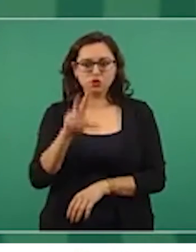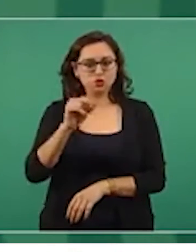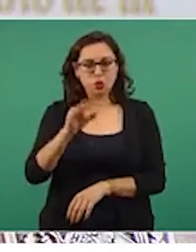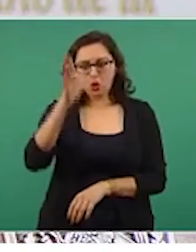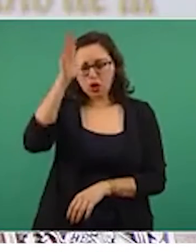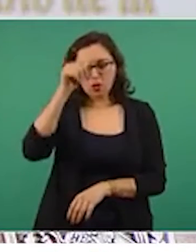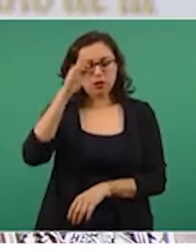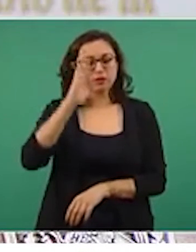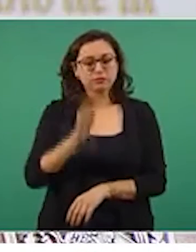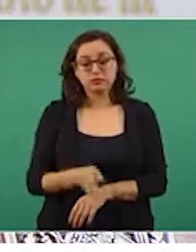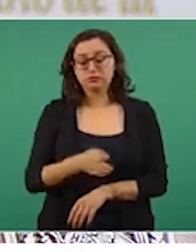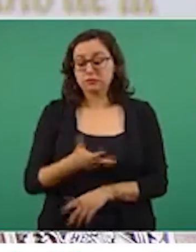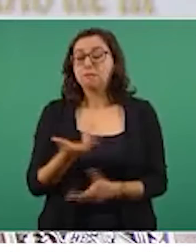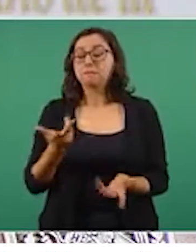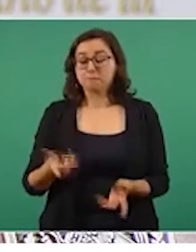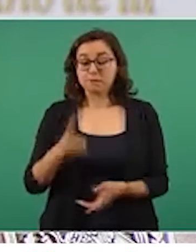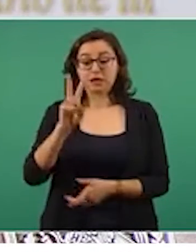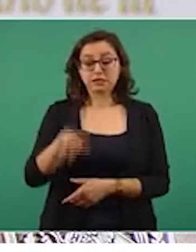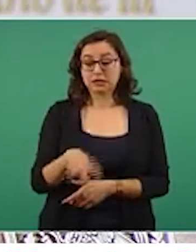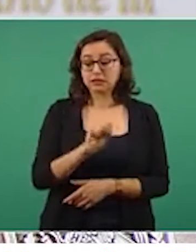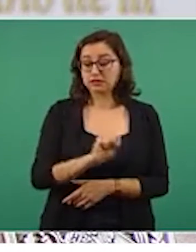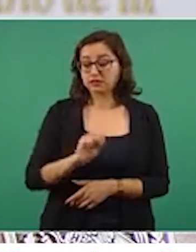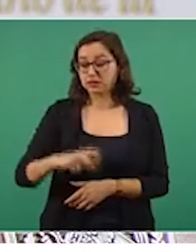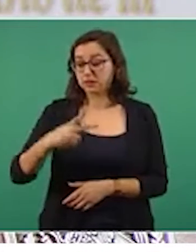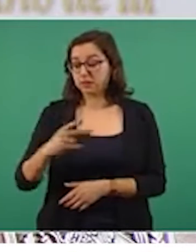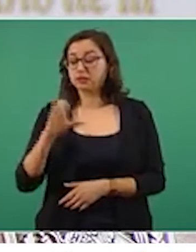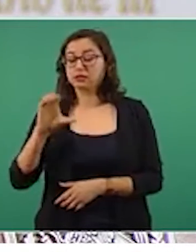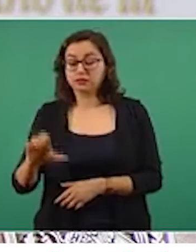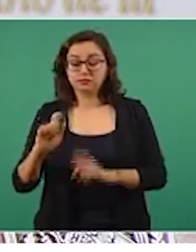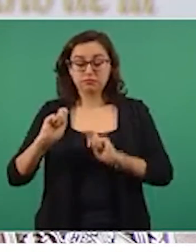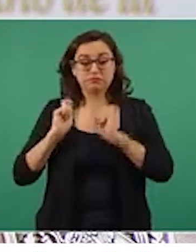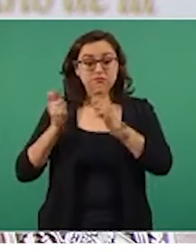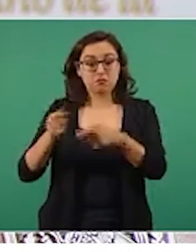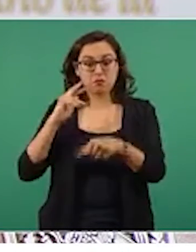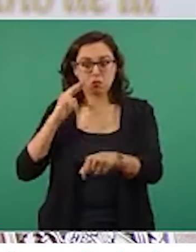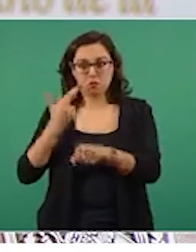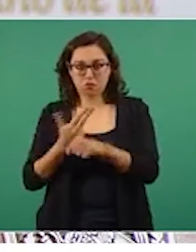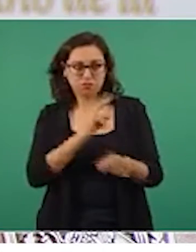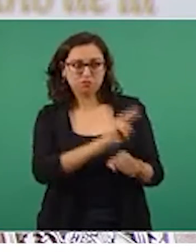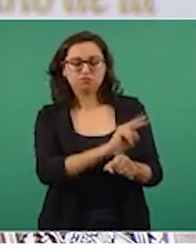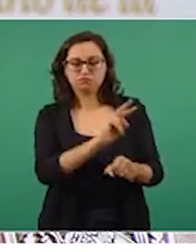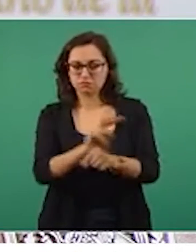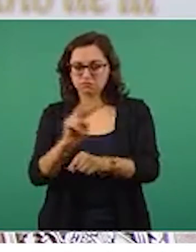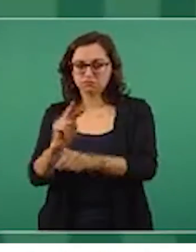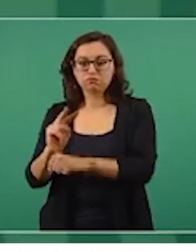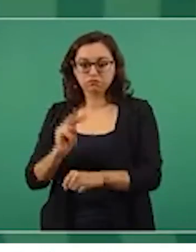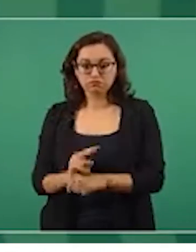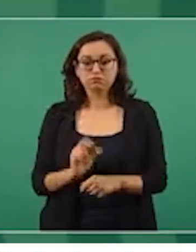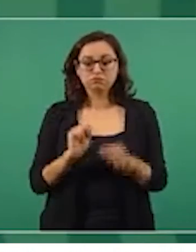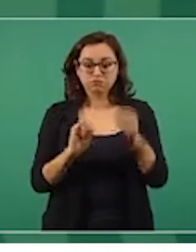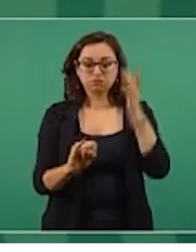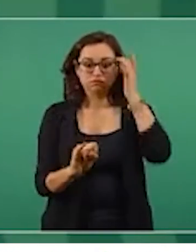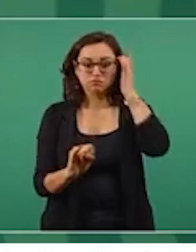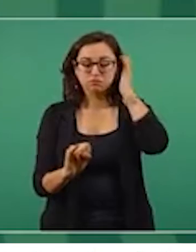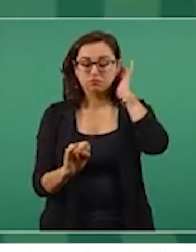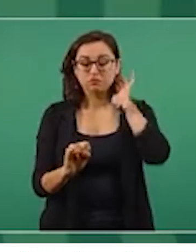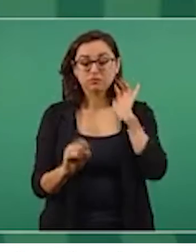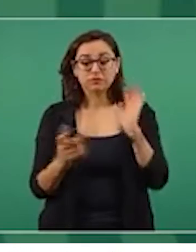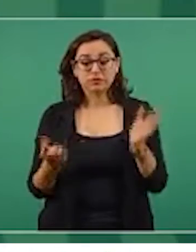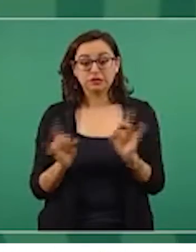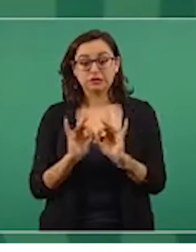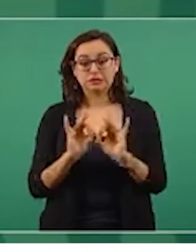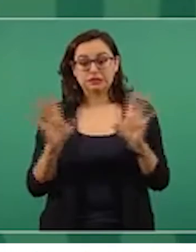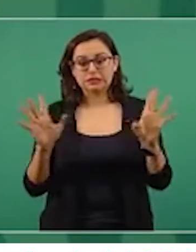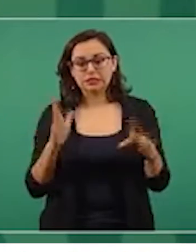Pública y Protección Ciudadana está pendiente de estos lamentables